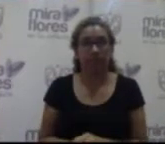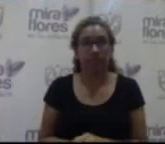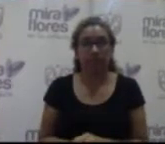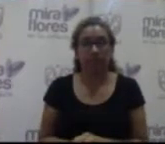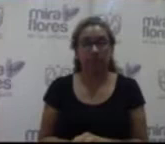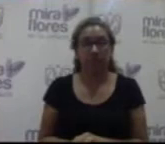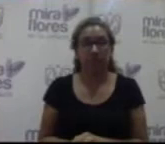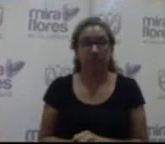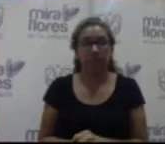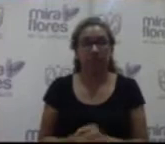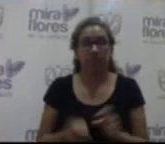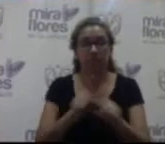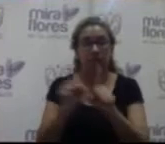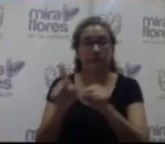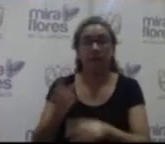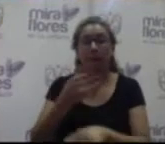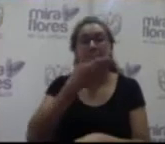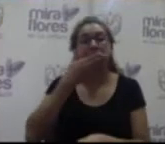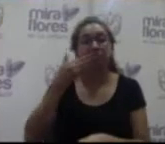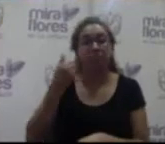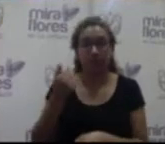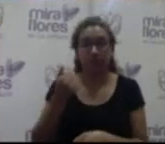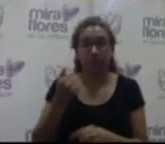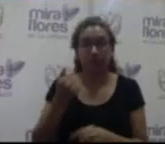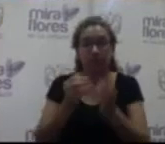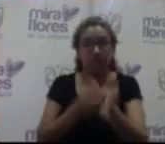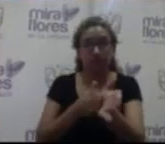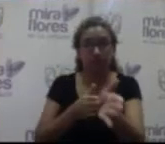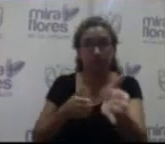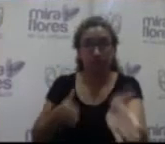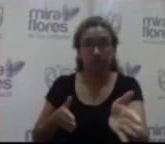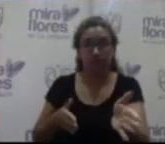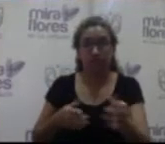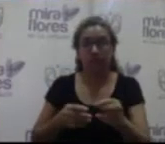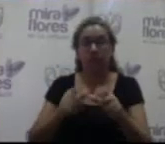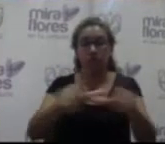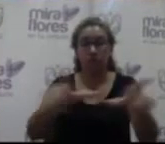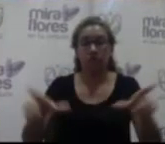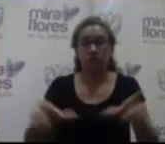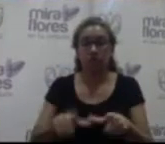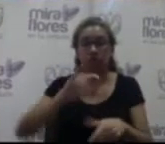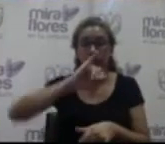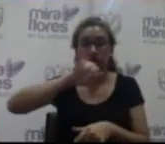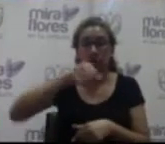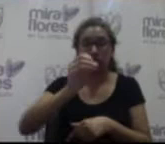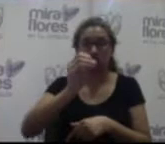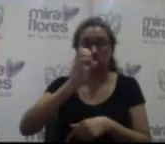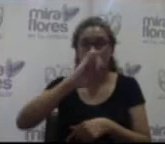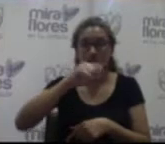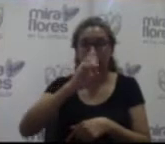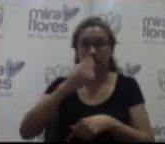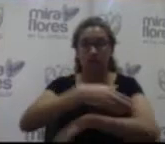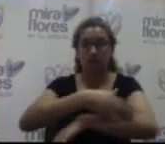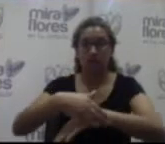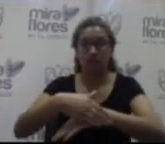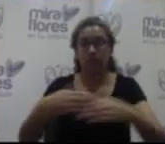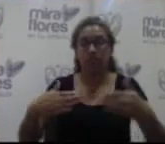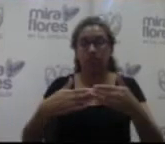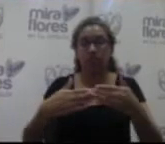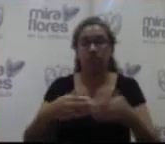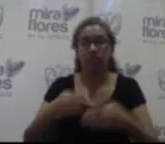está el proyecto mejoramiento de servicios de gestión de tránsito en las intersecciones calle José Galvez, calle Bolognesi